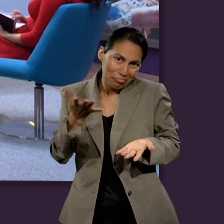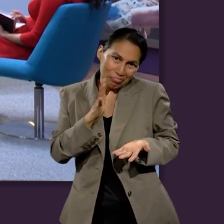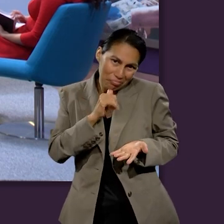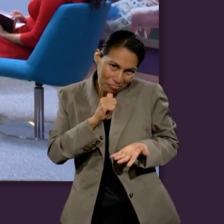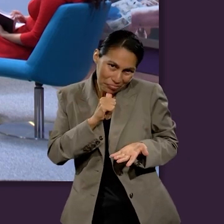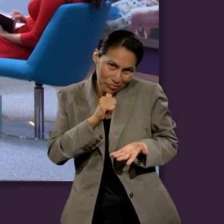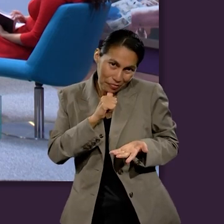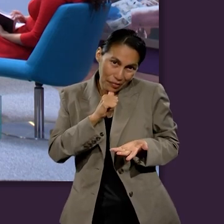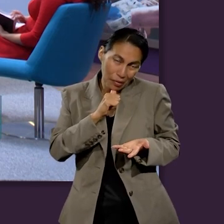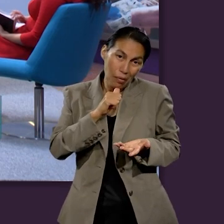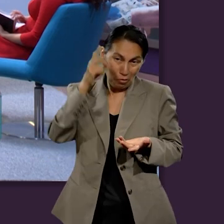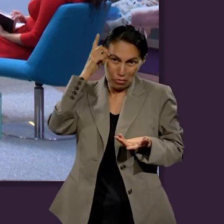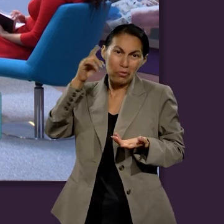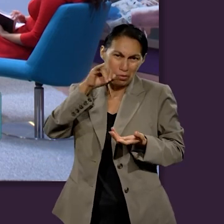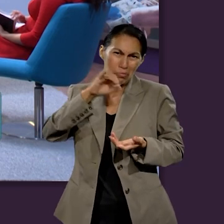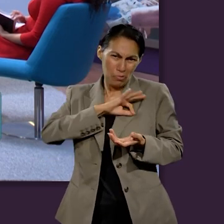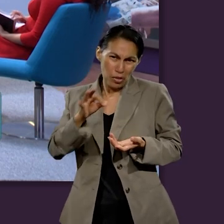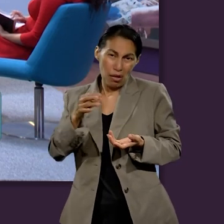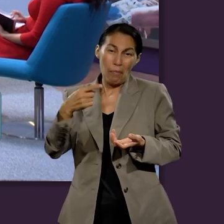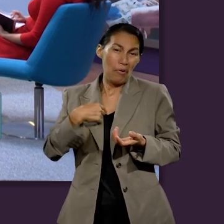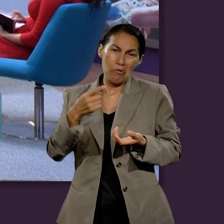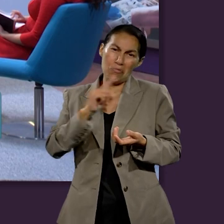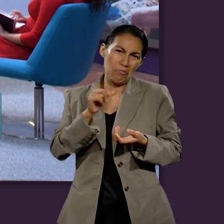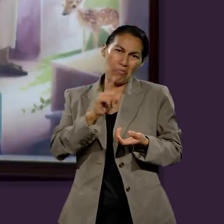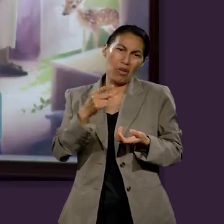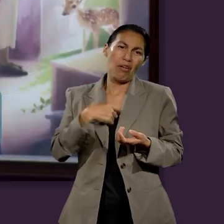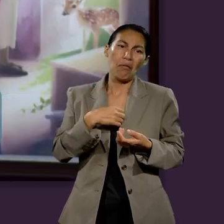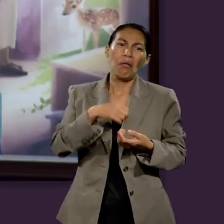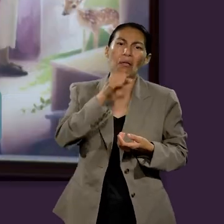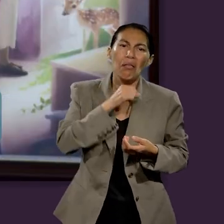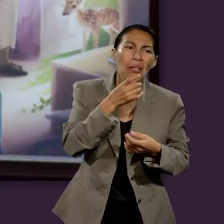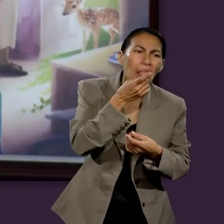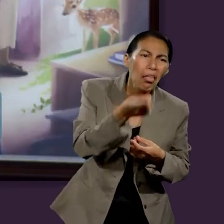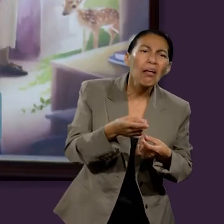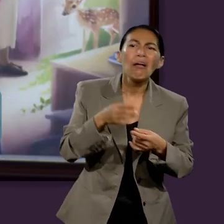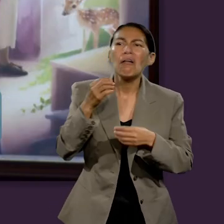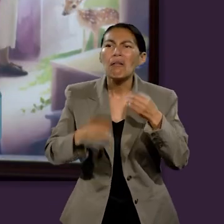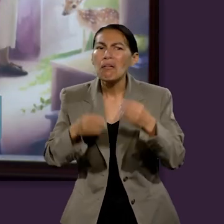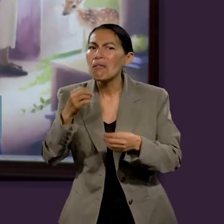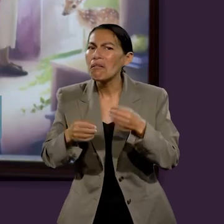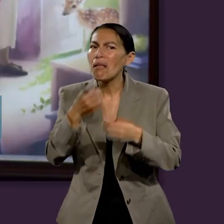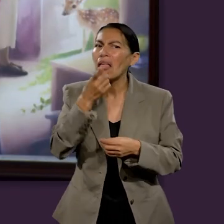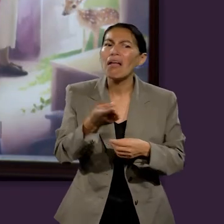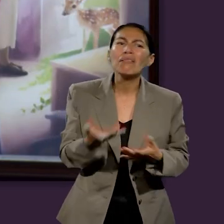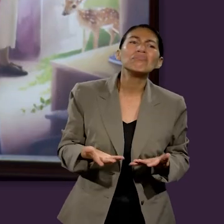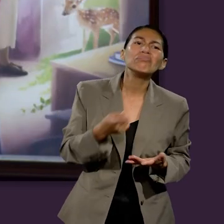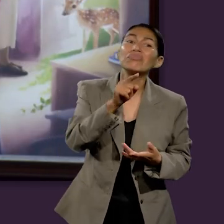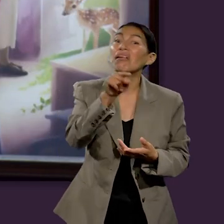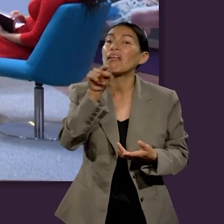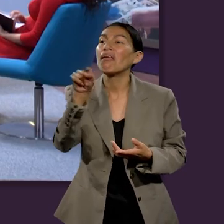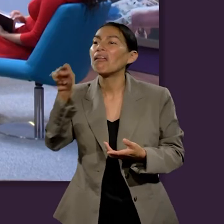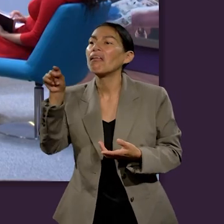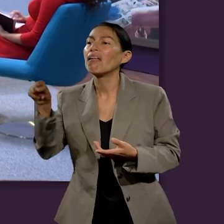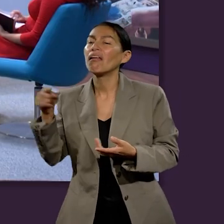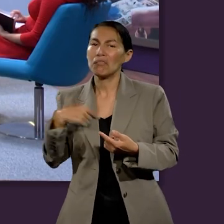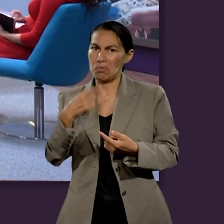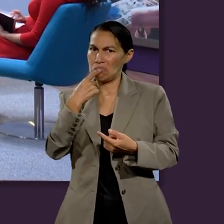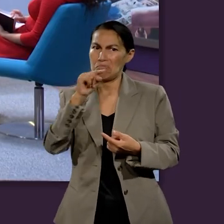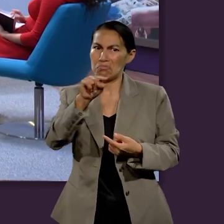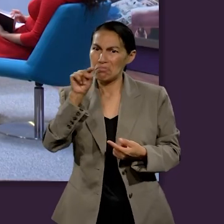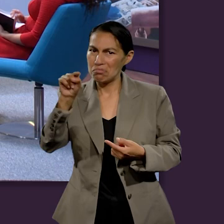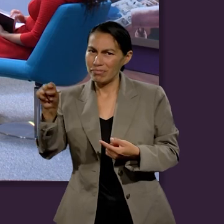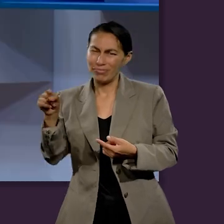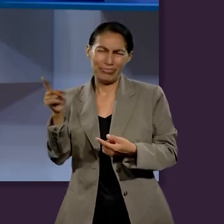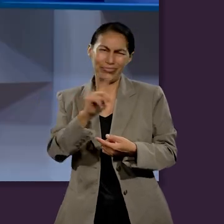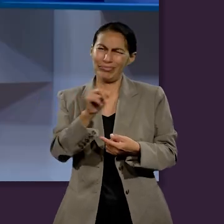mirando el externo. Pero siempre el juicio divino es para redimir y para salvar. Ahora, amigos, para cerrar este